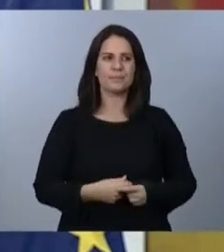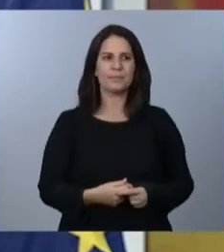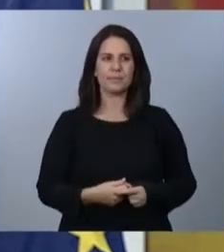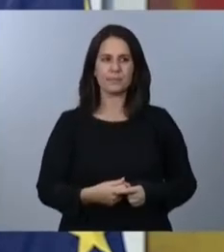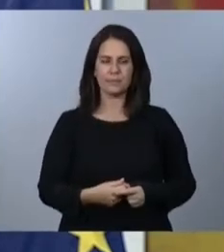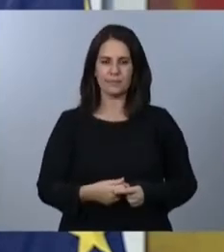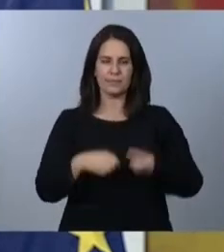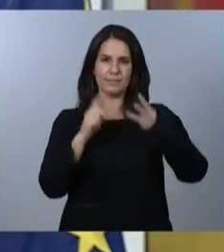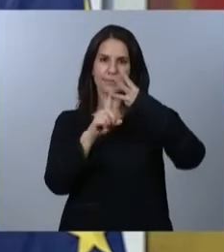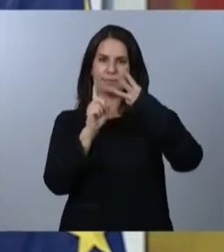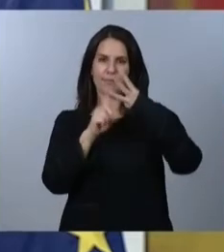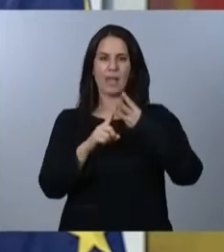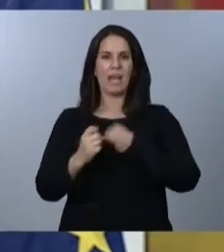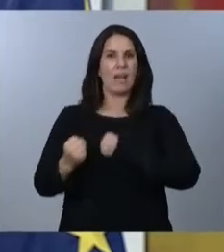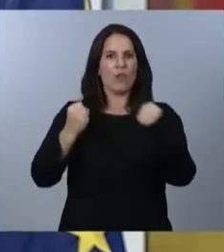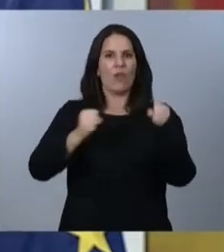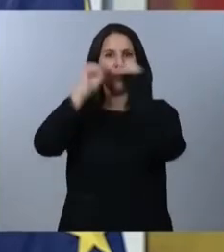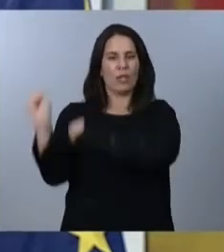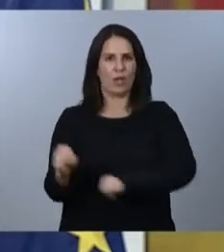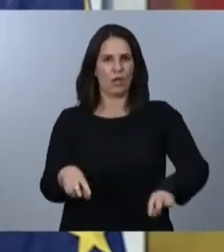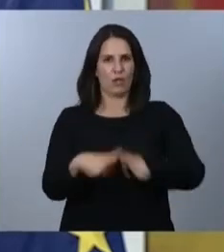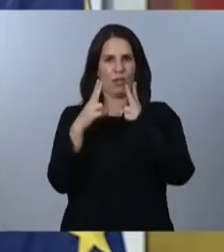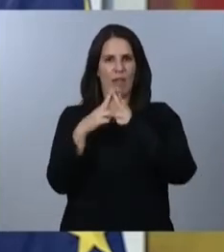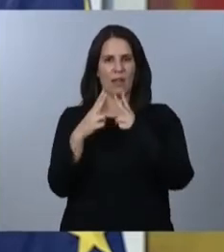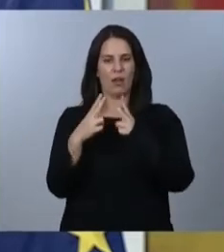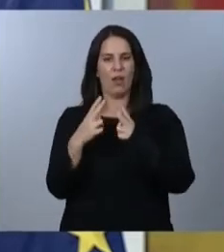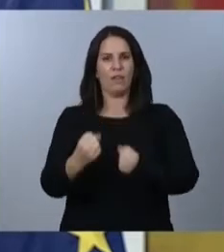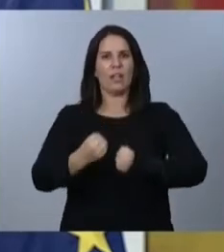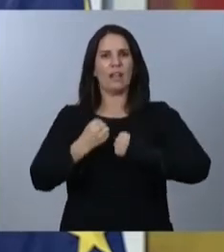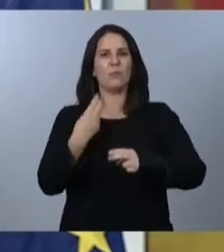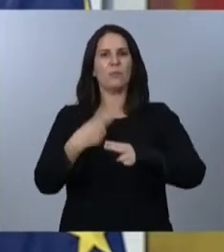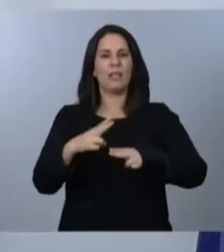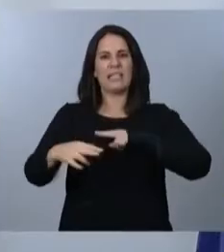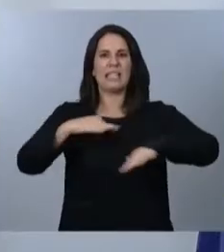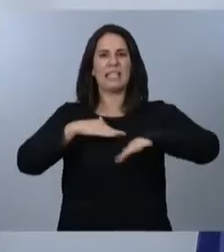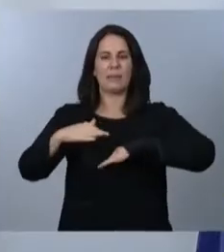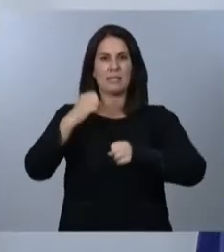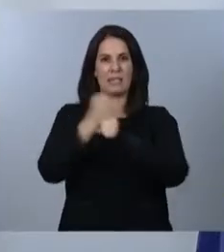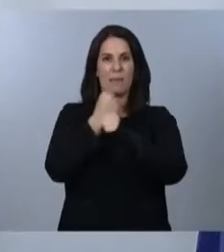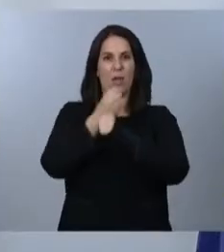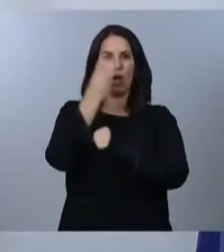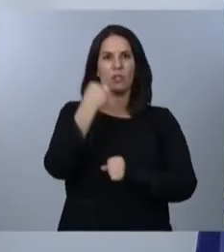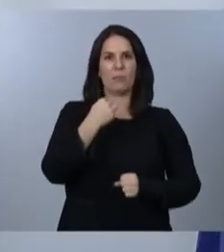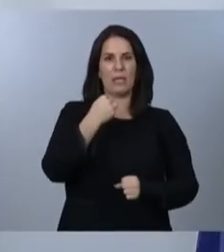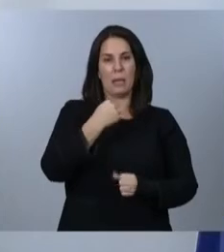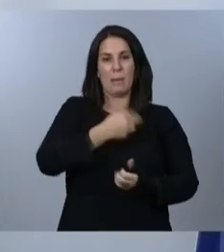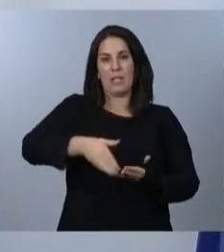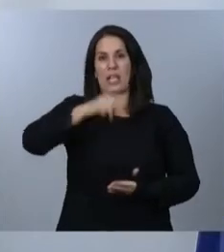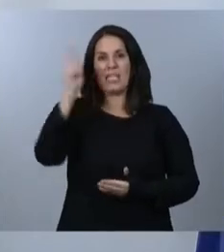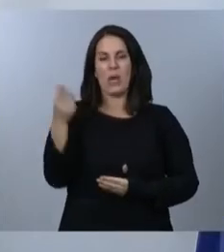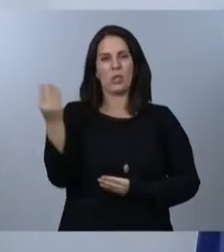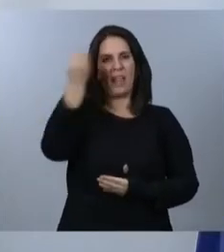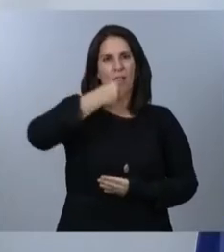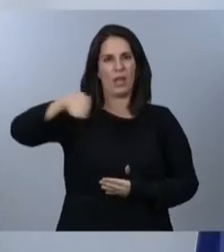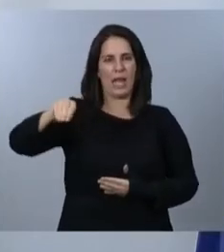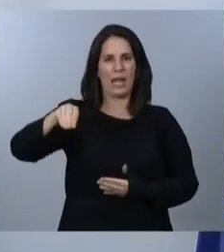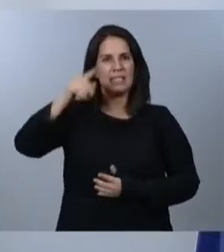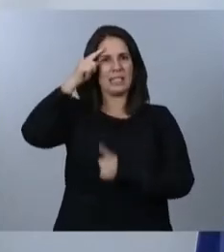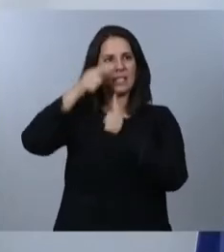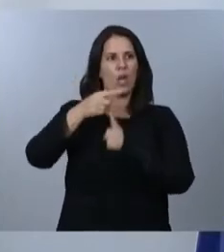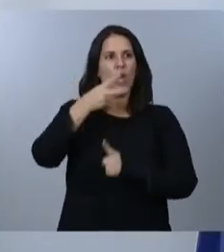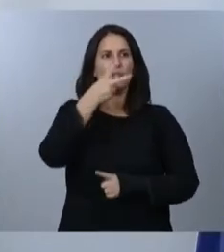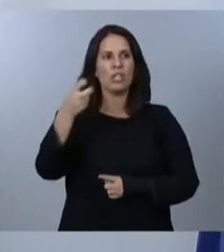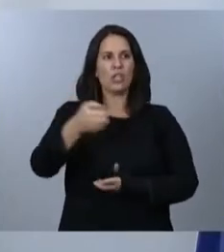social. Fortalecemos las políticas activas de empleo con 2.000 millones de euros adicionales. Vamos a destinar más de 200 millones